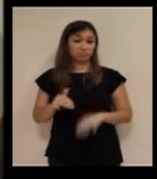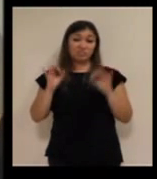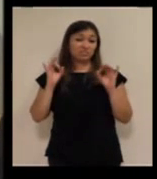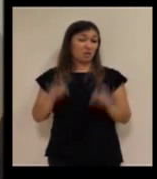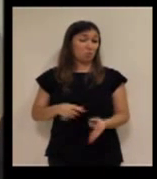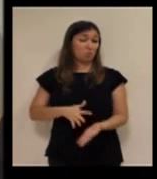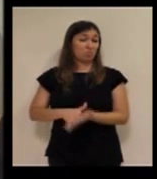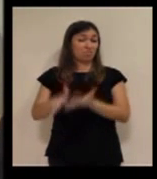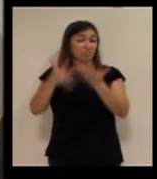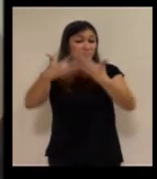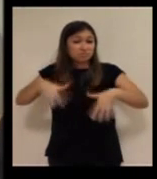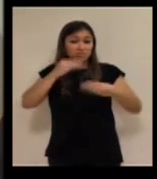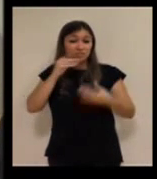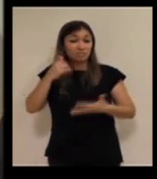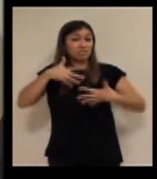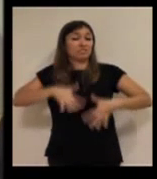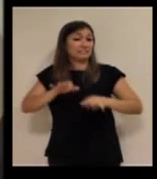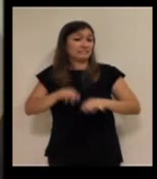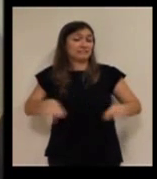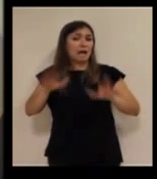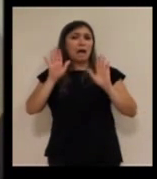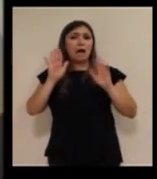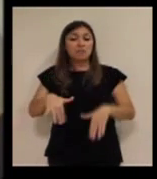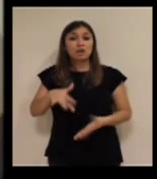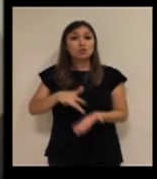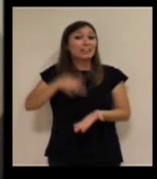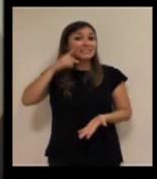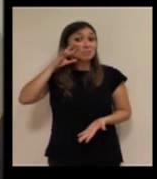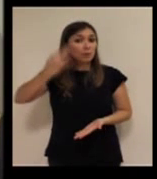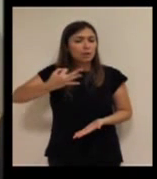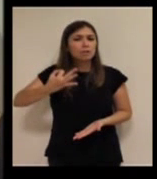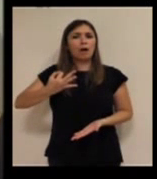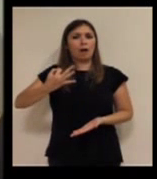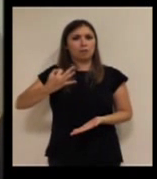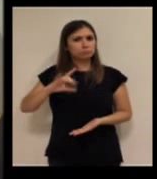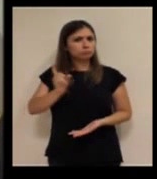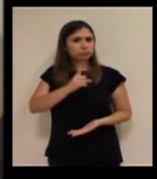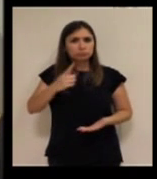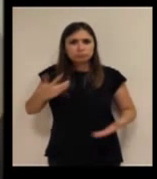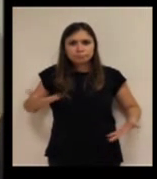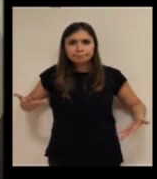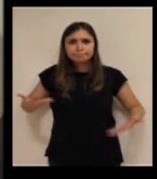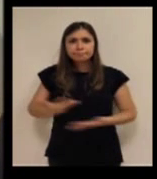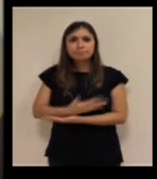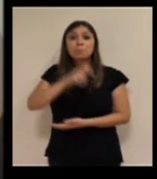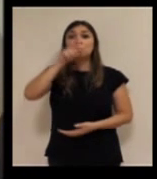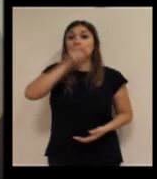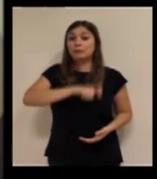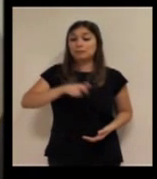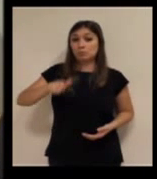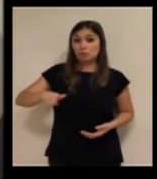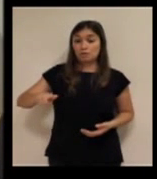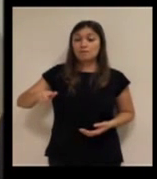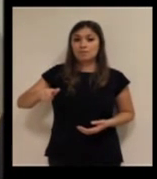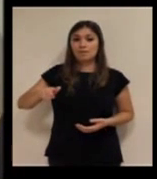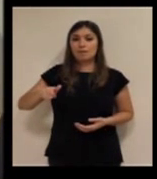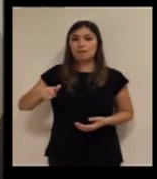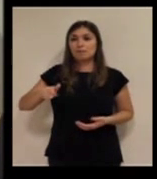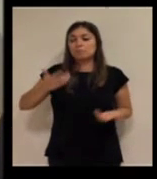cuajar de cara al usuario, ¿no? Pero luego la experiencia nos ha transmitido, sobre todo, que las personas con